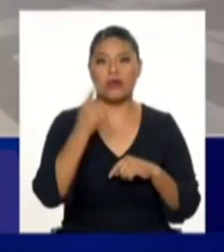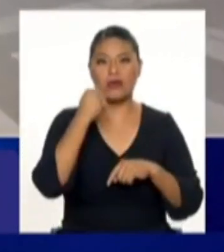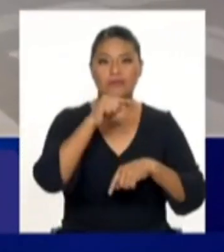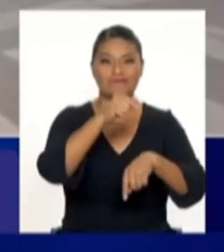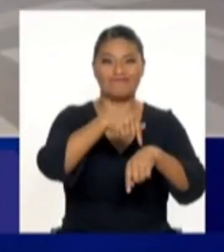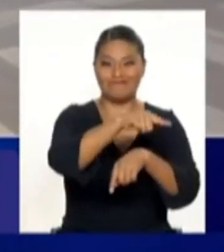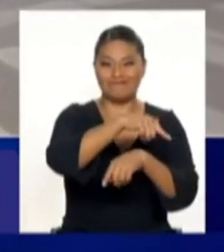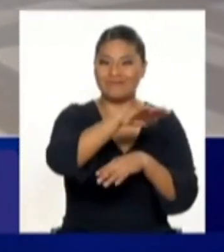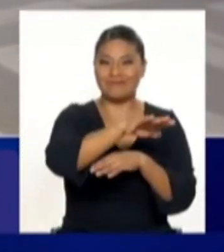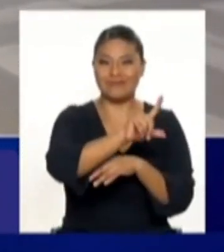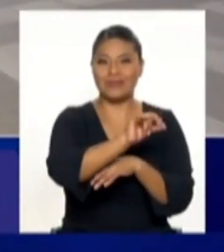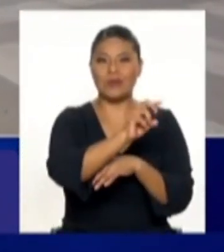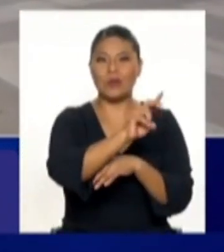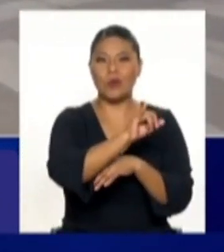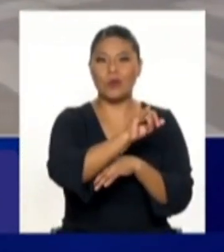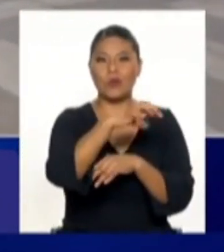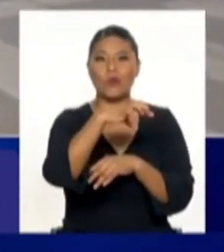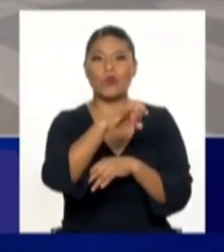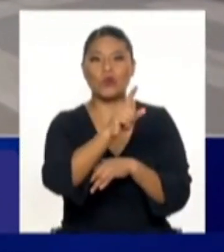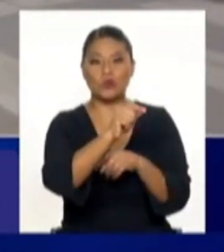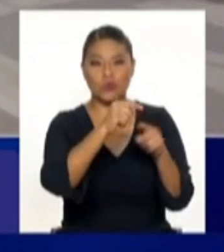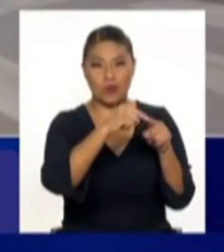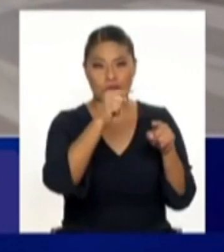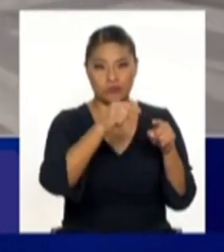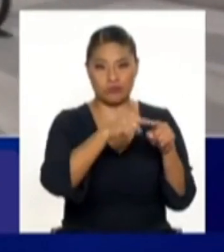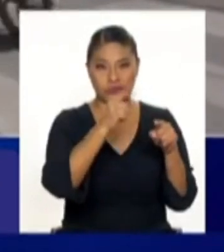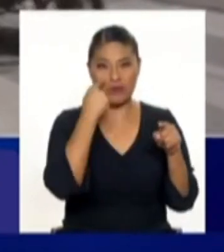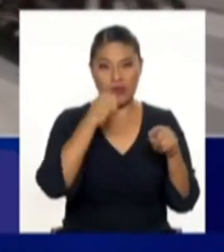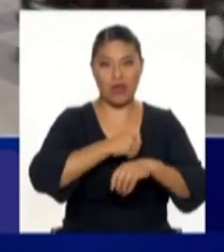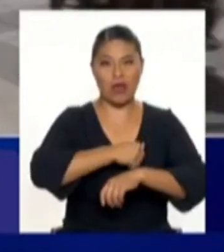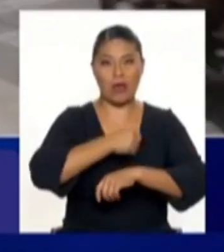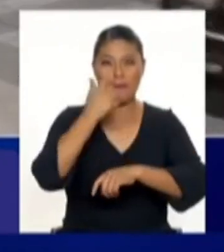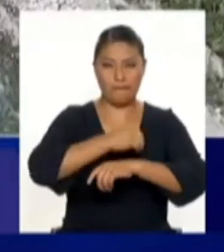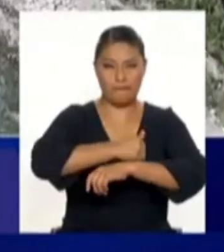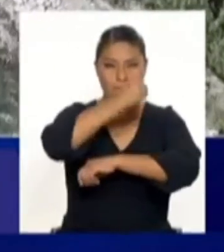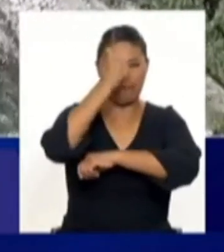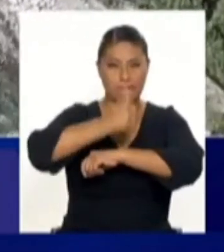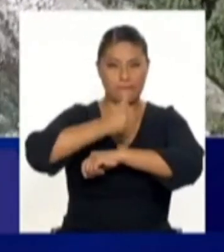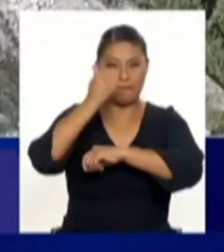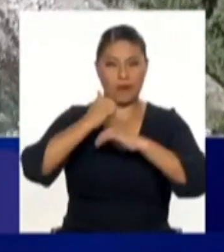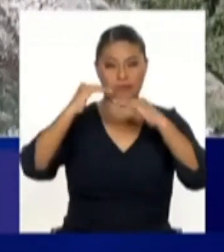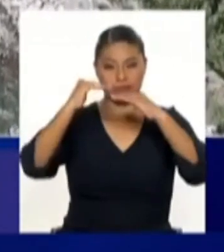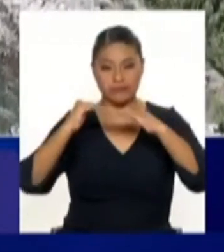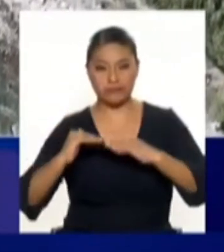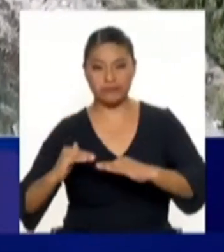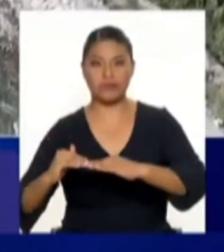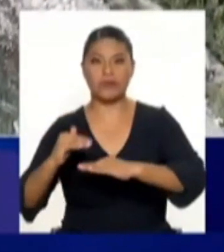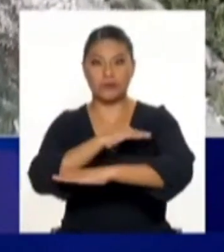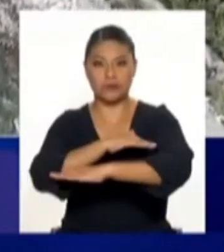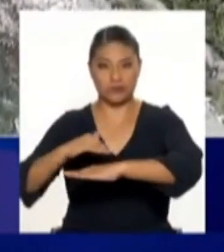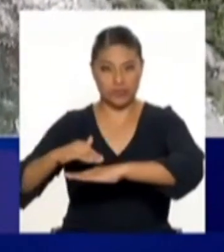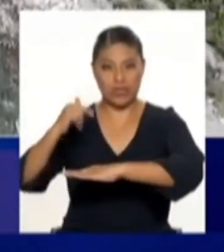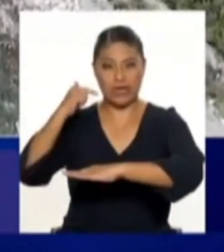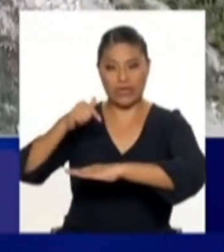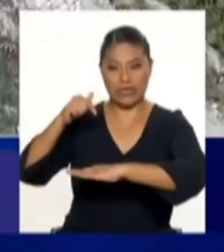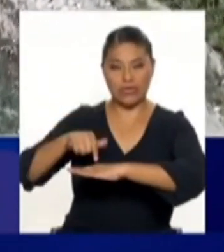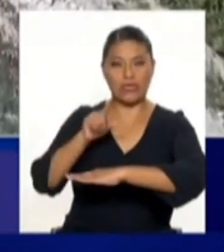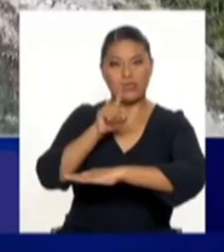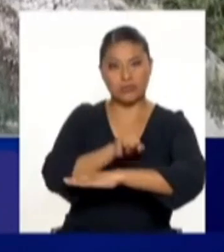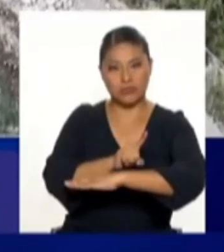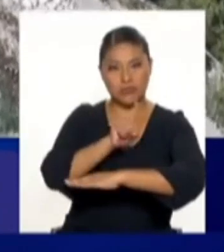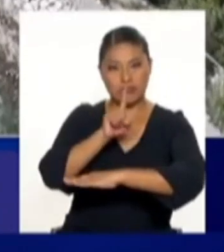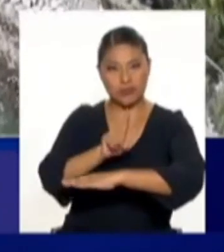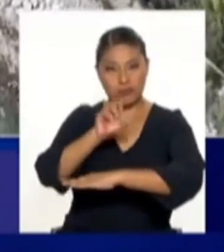que es la zona donde tiene que atravesarse Los Andes, de la cordillera de Los Andes, que es la zona más baja que tiene el Perú, justamente está a 110